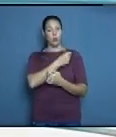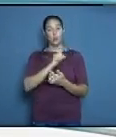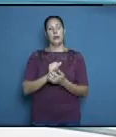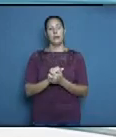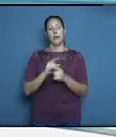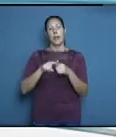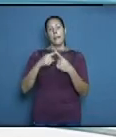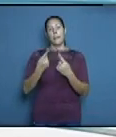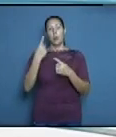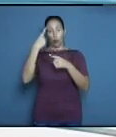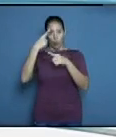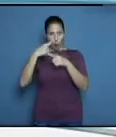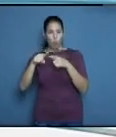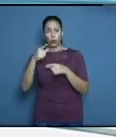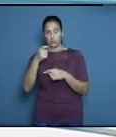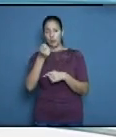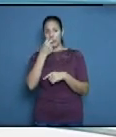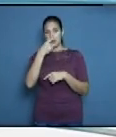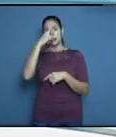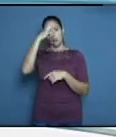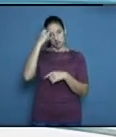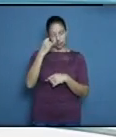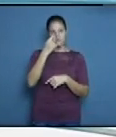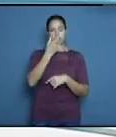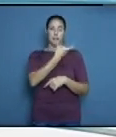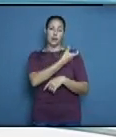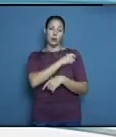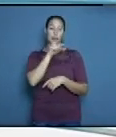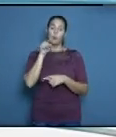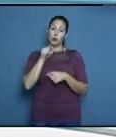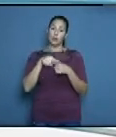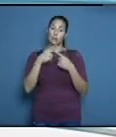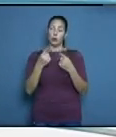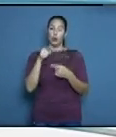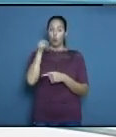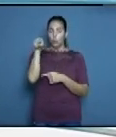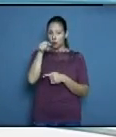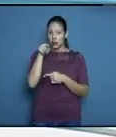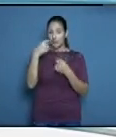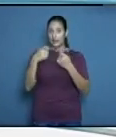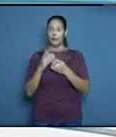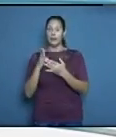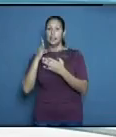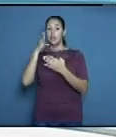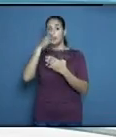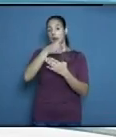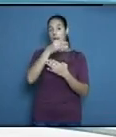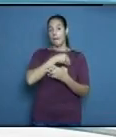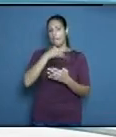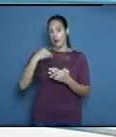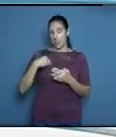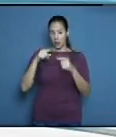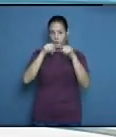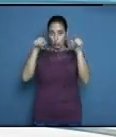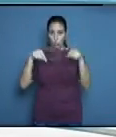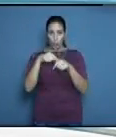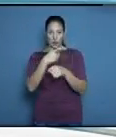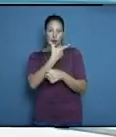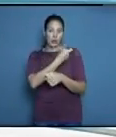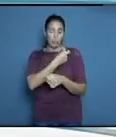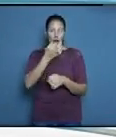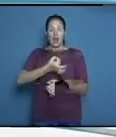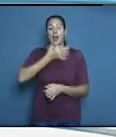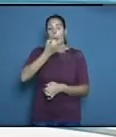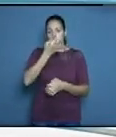que ya está el médico le lleva o sea esa paciente lleva el papel que le da su médico de asistencia al médico del vacunatorio y él allí